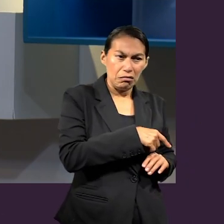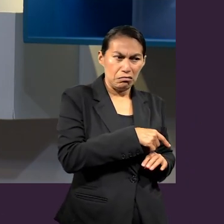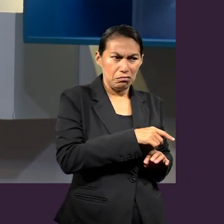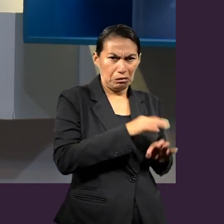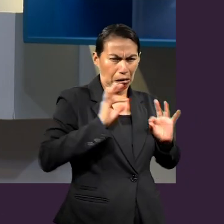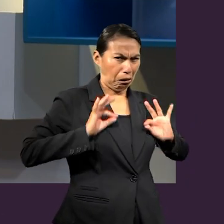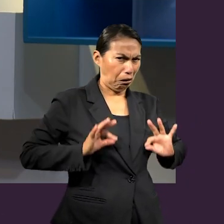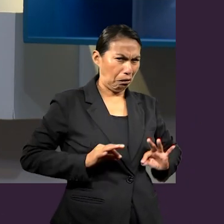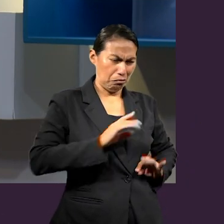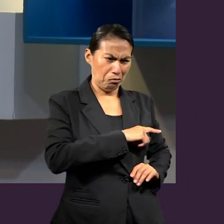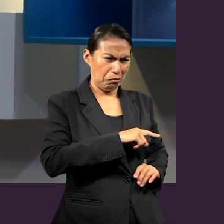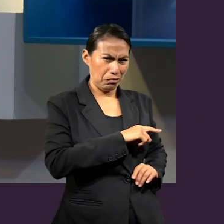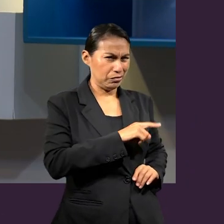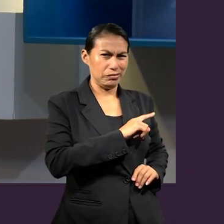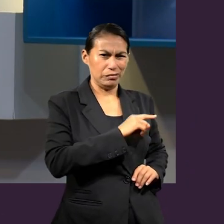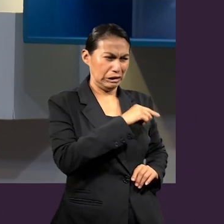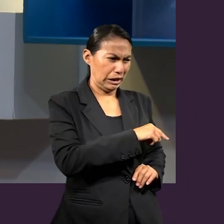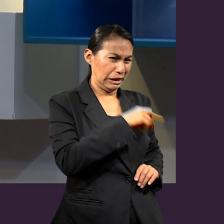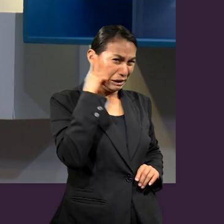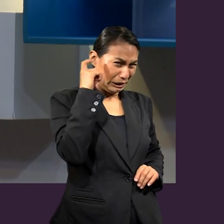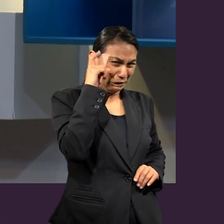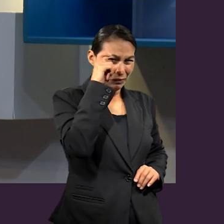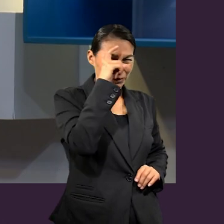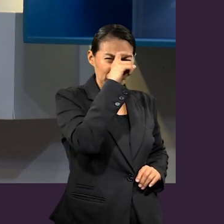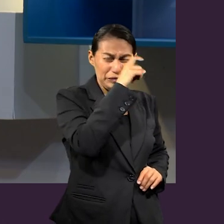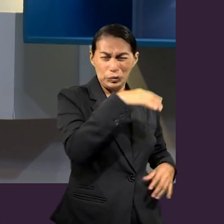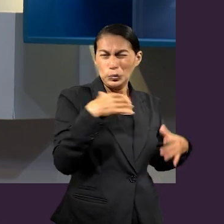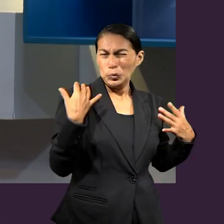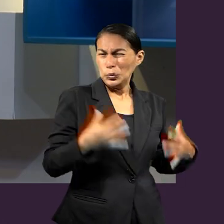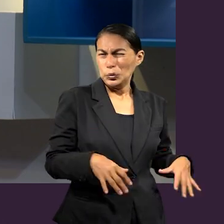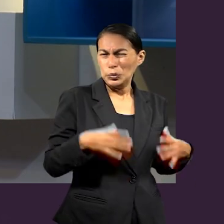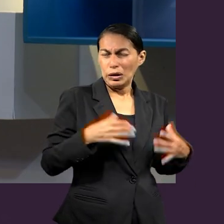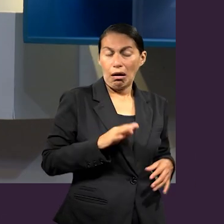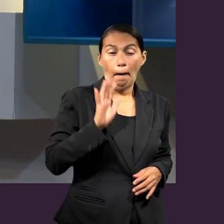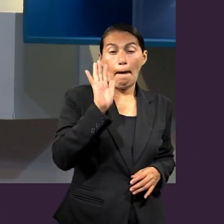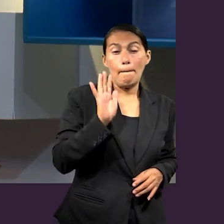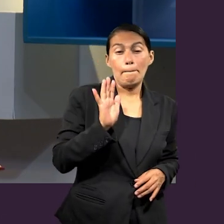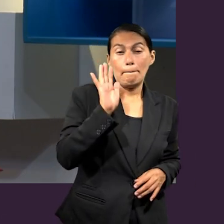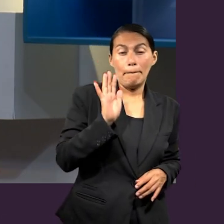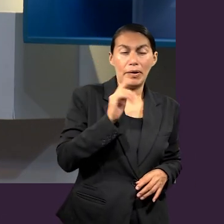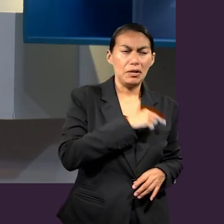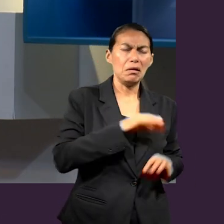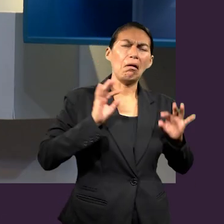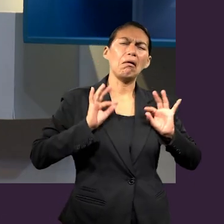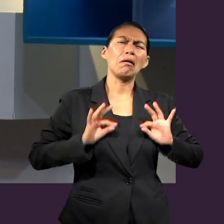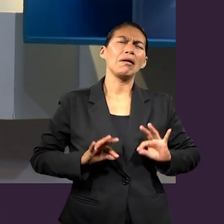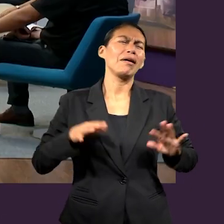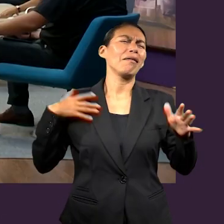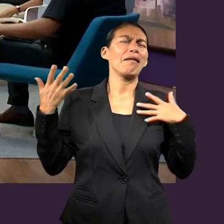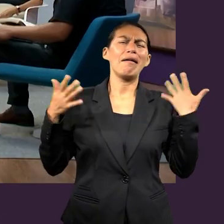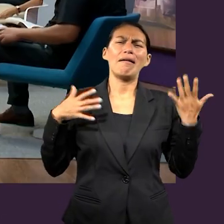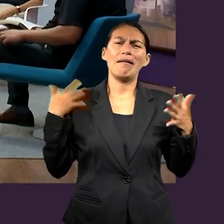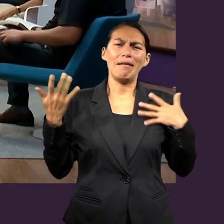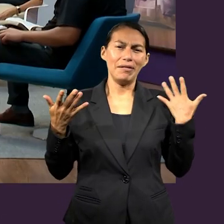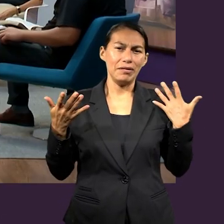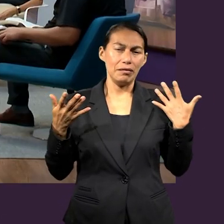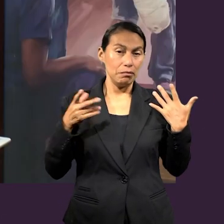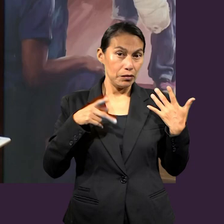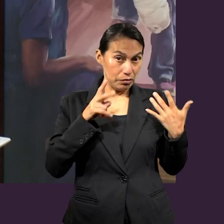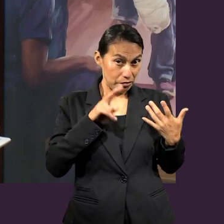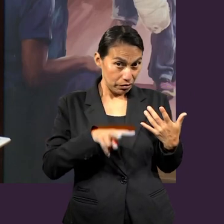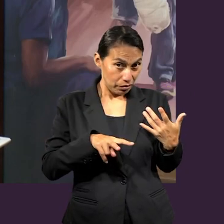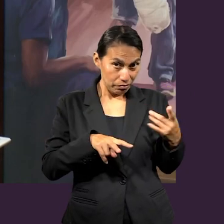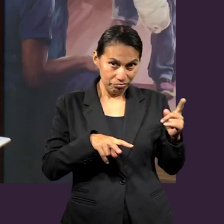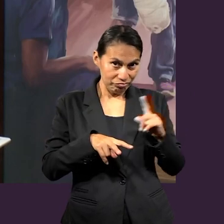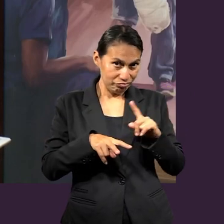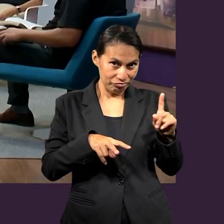cárcel, no está en una situación fácil. Él está hablando cosas como que él estuviera pleno, difícil,